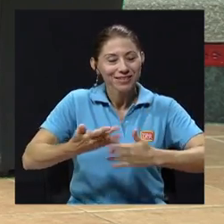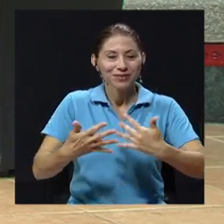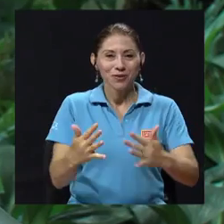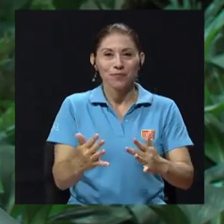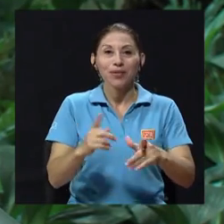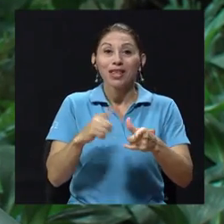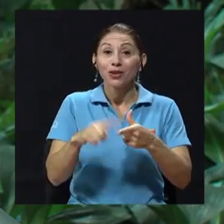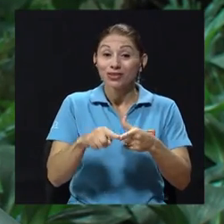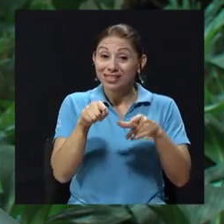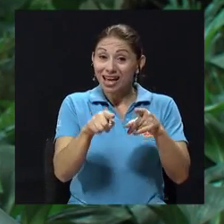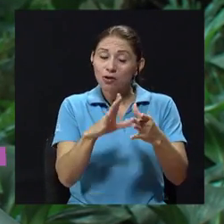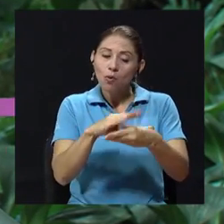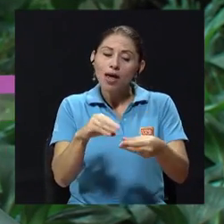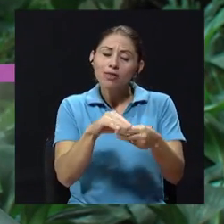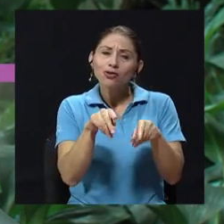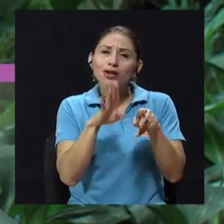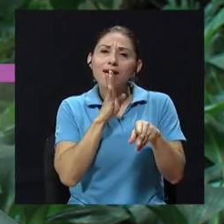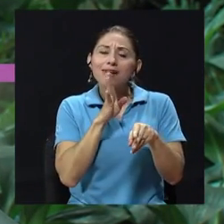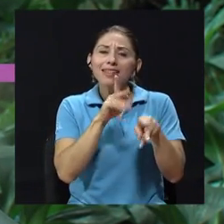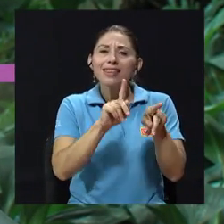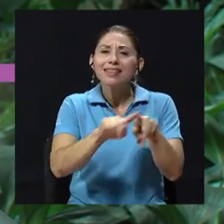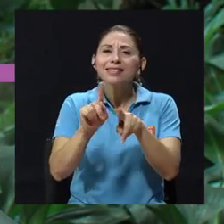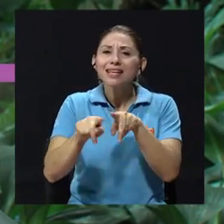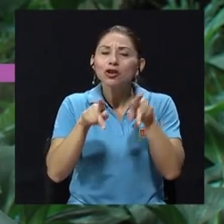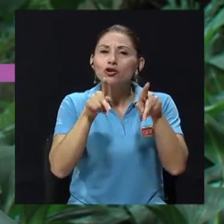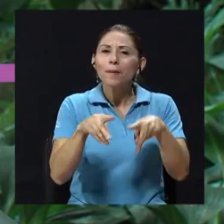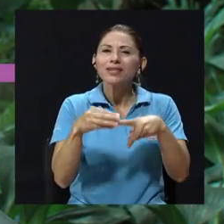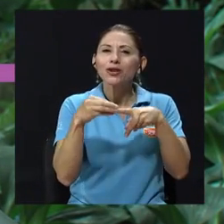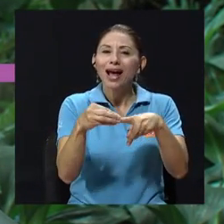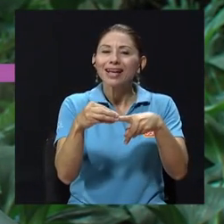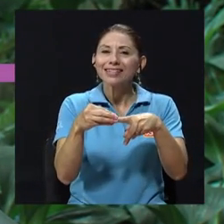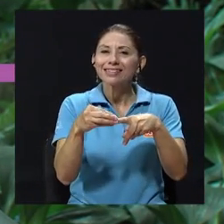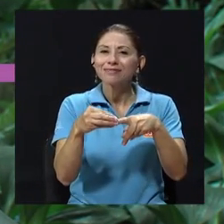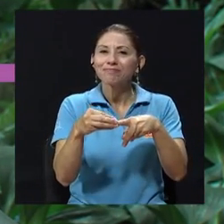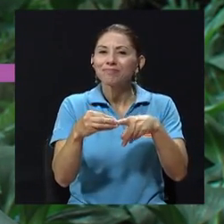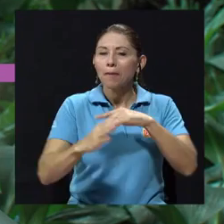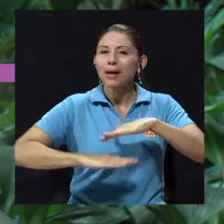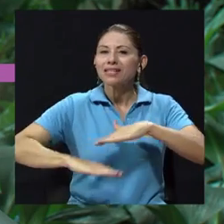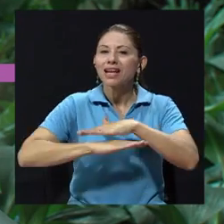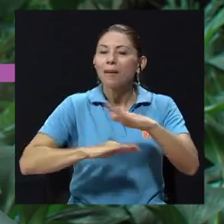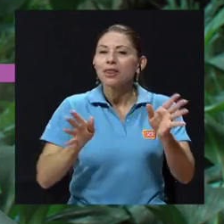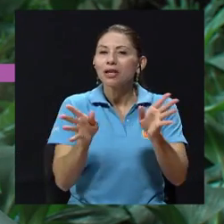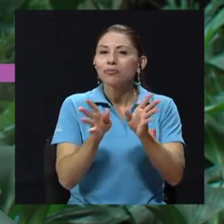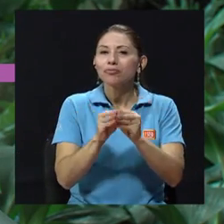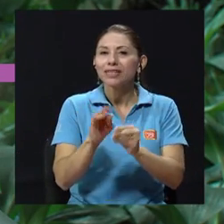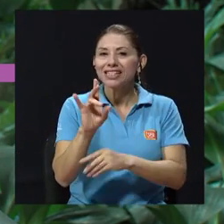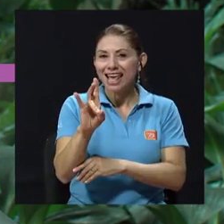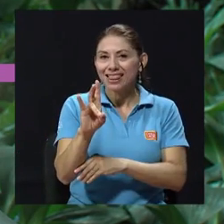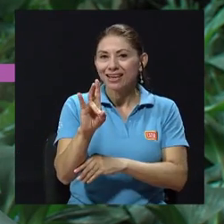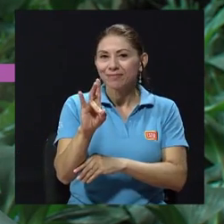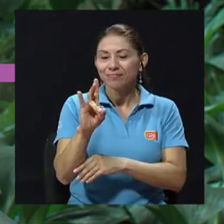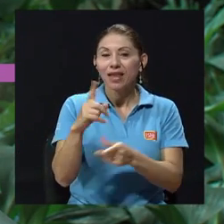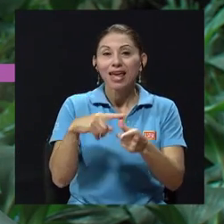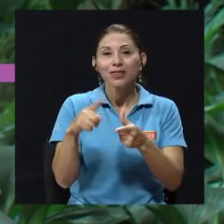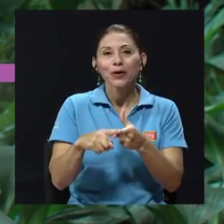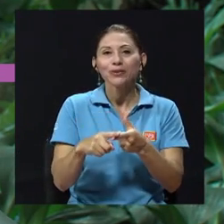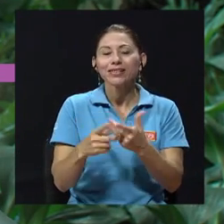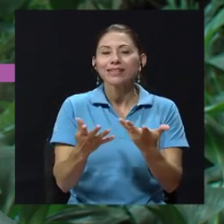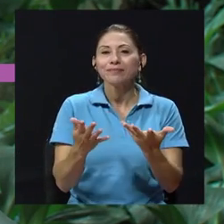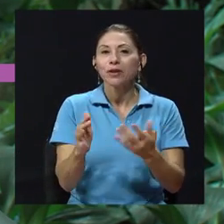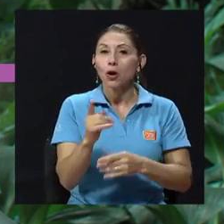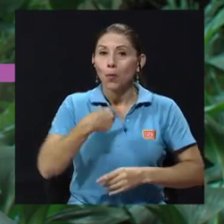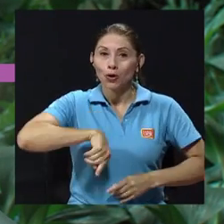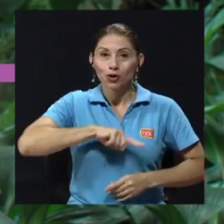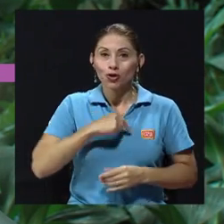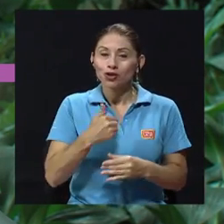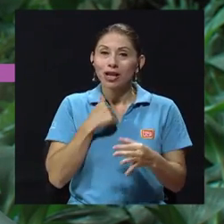Entonces, hay distintos personajes. Básicamente, son siete. Entonces, algo que se quiere, por el vínculo